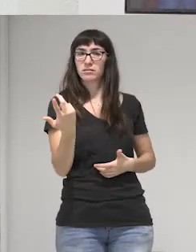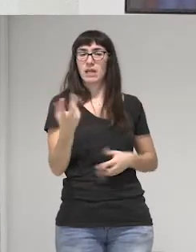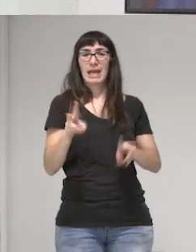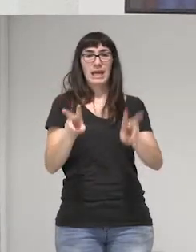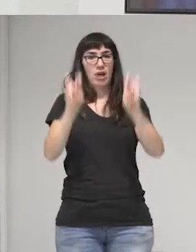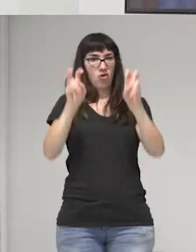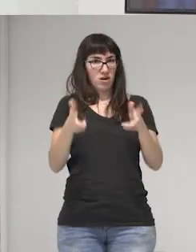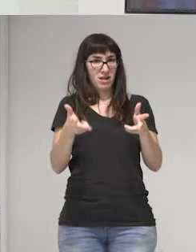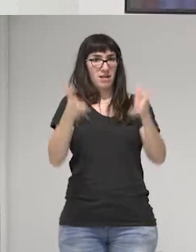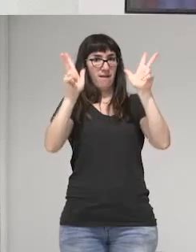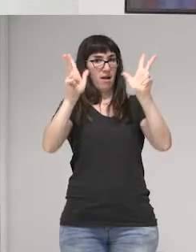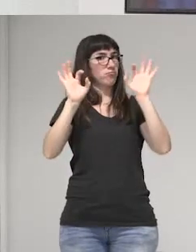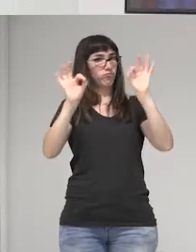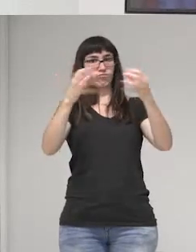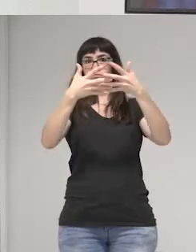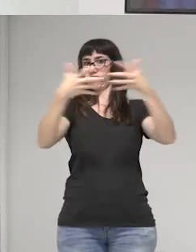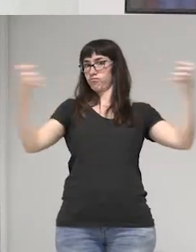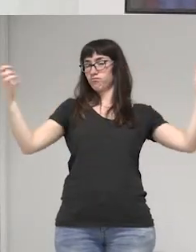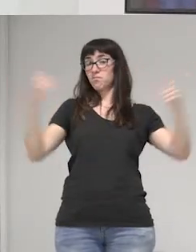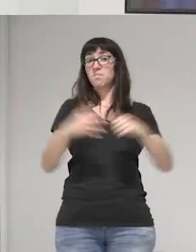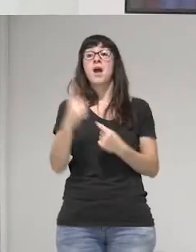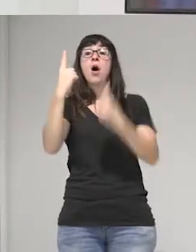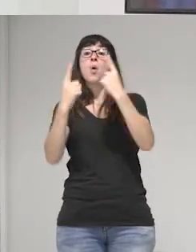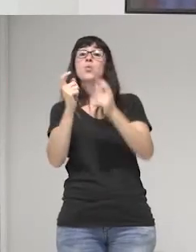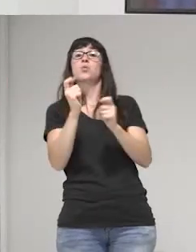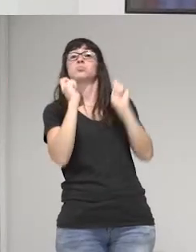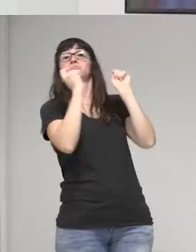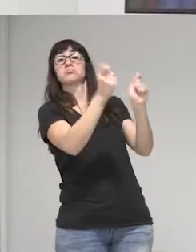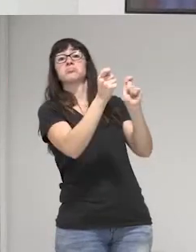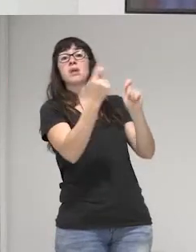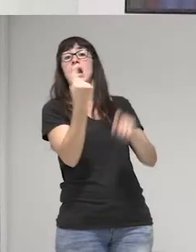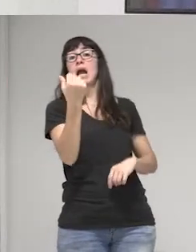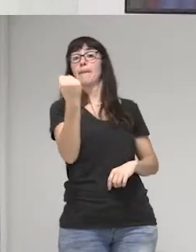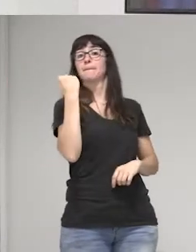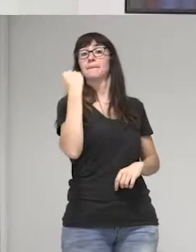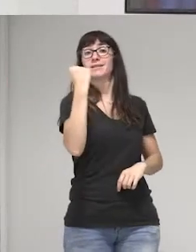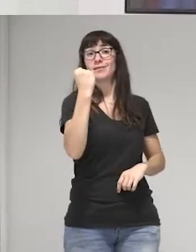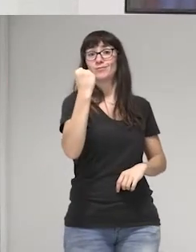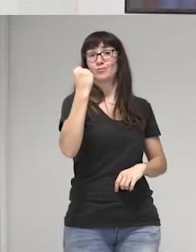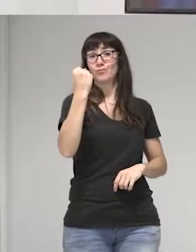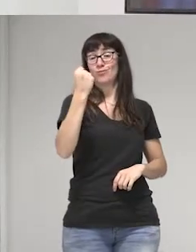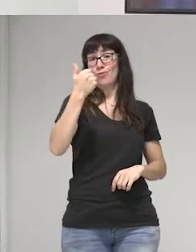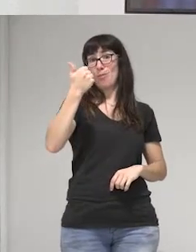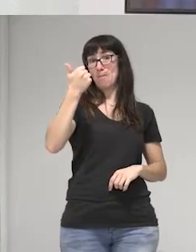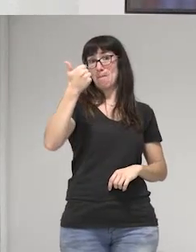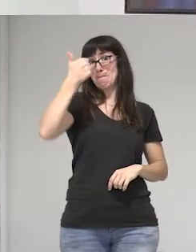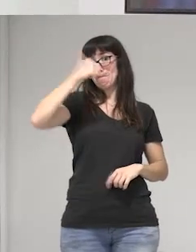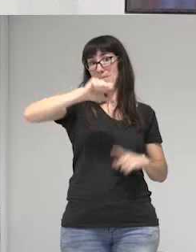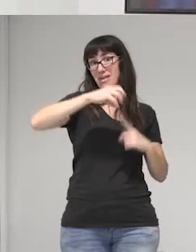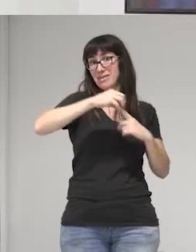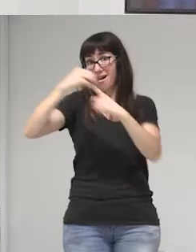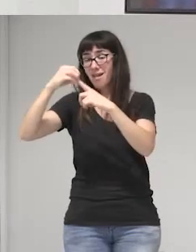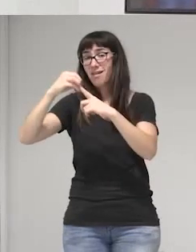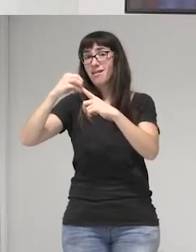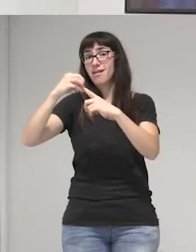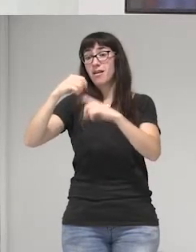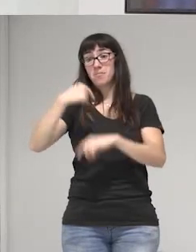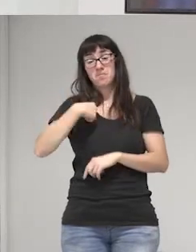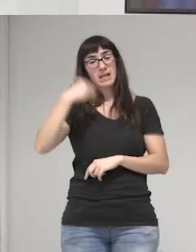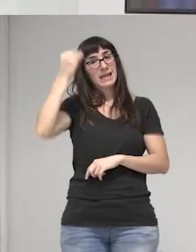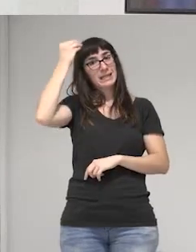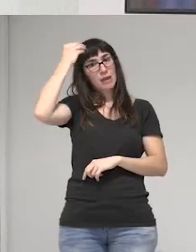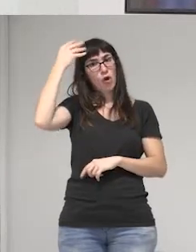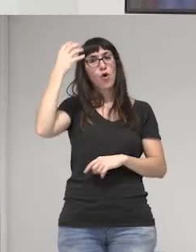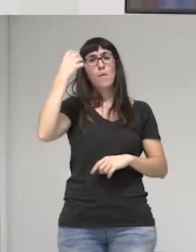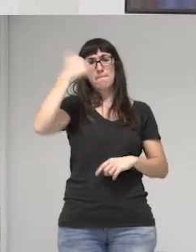Así lo nombramos. Hay quienes lo nombran como capitalismo patriarcal. Nosotras consideramos que el punto de partida